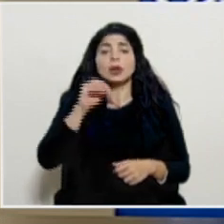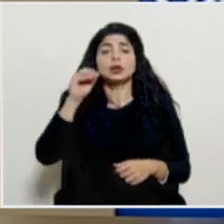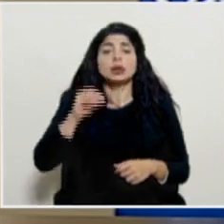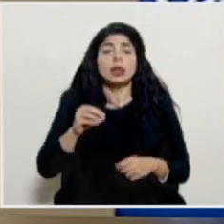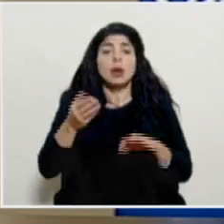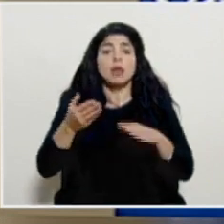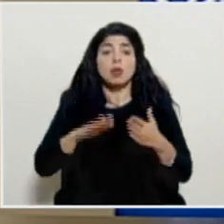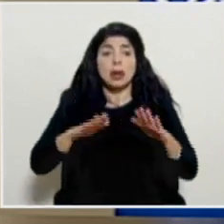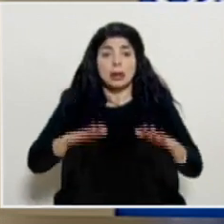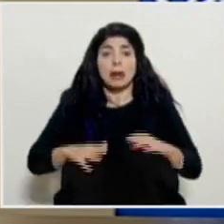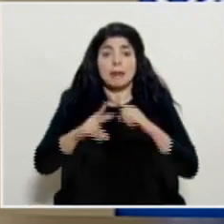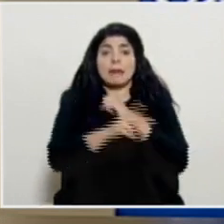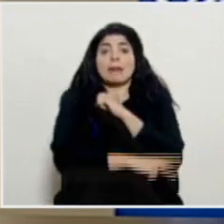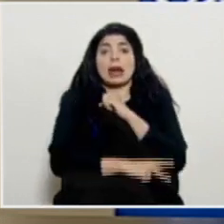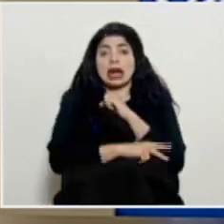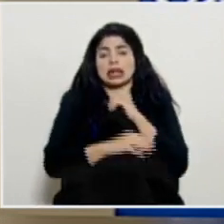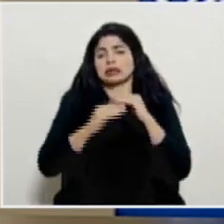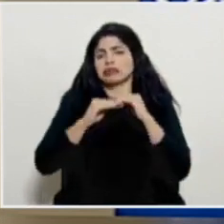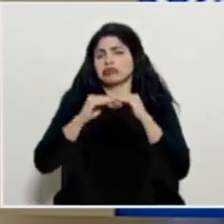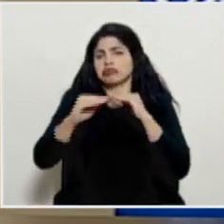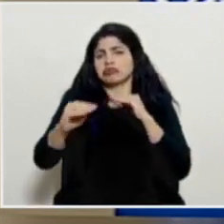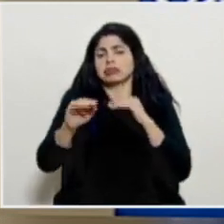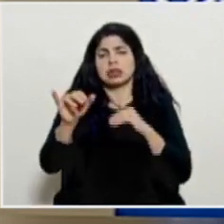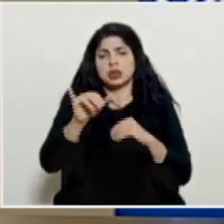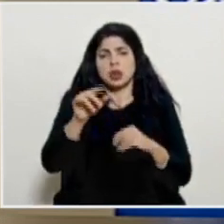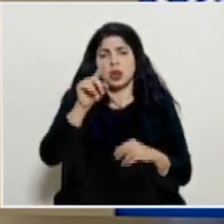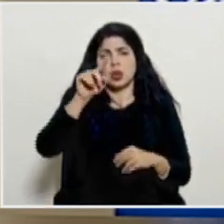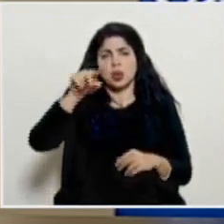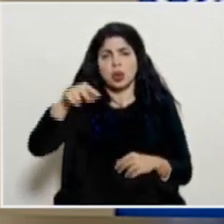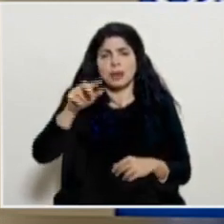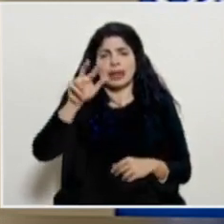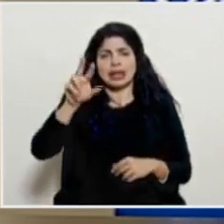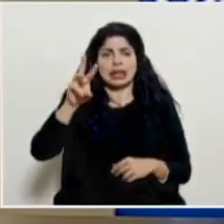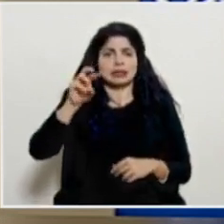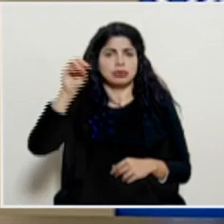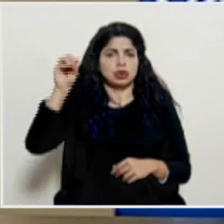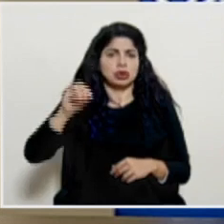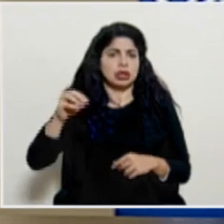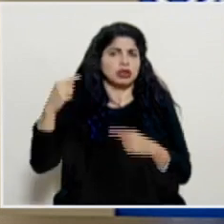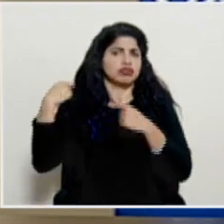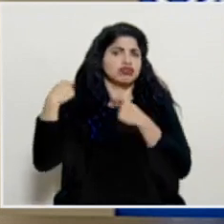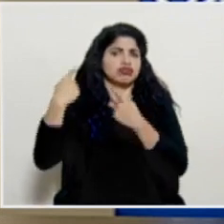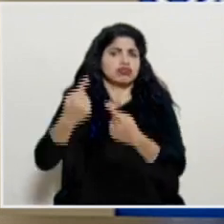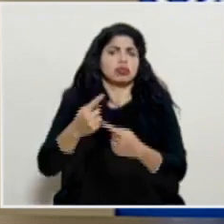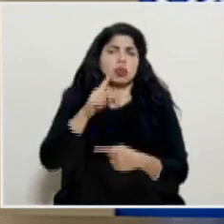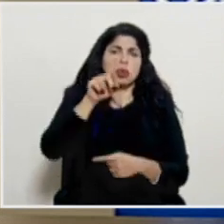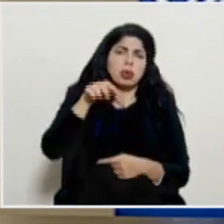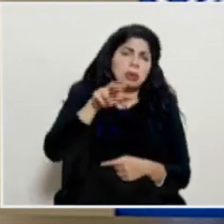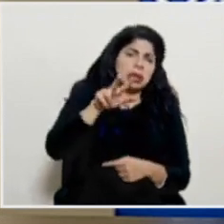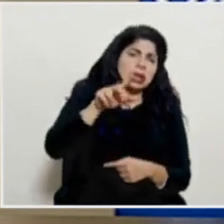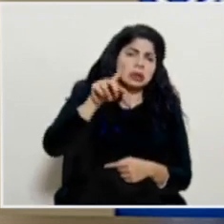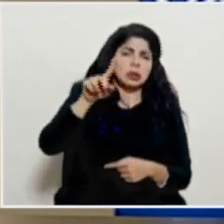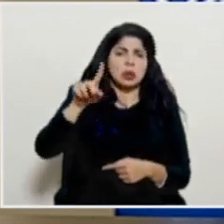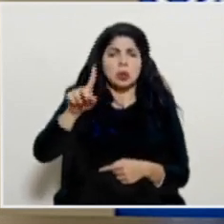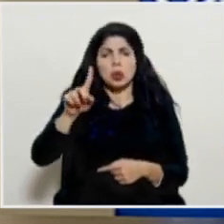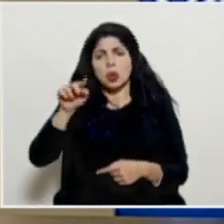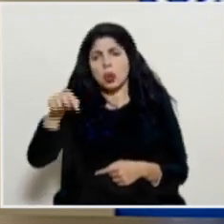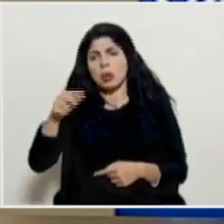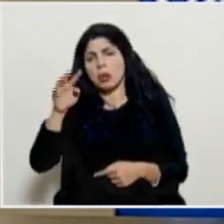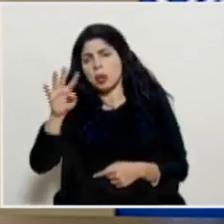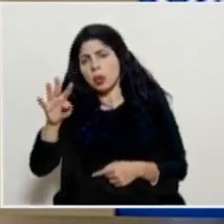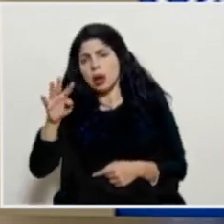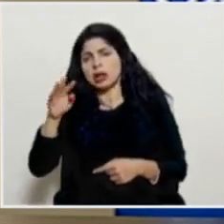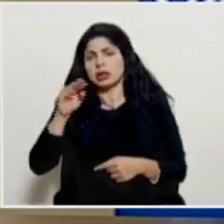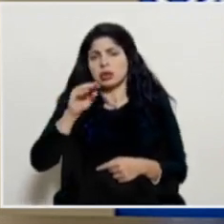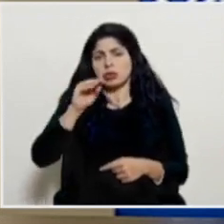letalidad en el país se mantiene estable, sigue en 1.36, que ha estado rondando entre 1.3 y 1.4 en cifras